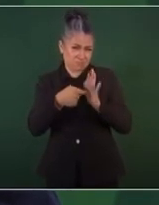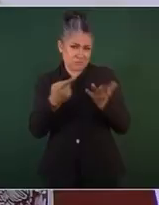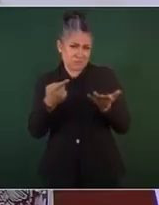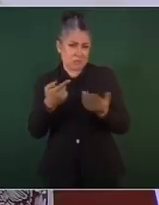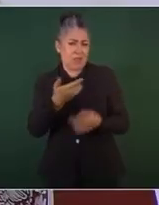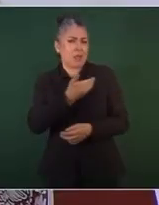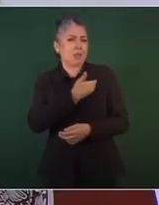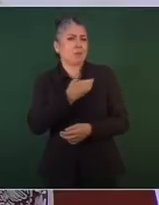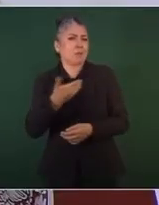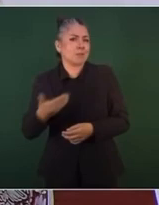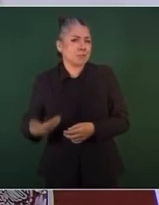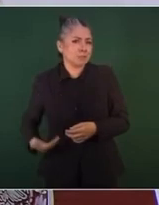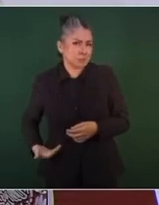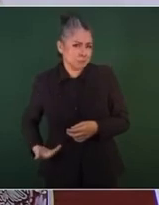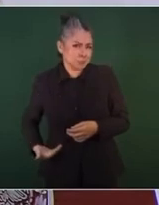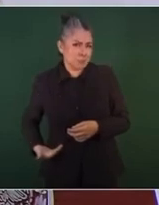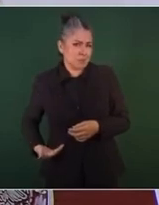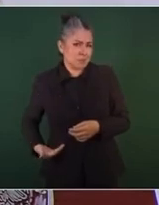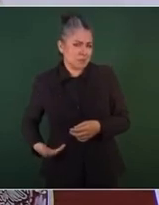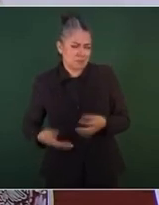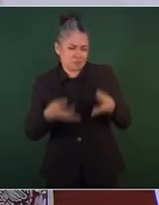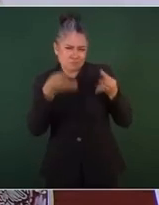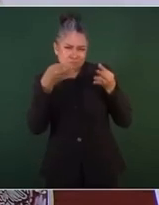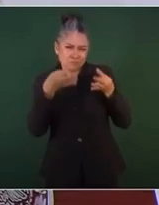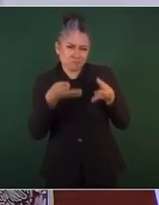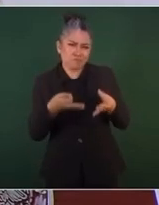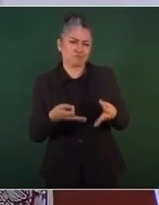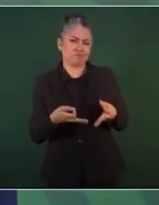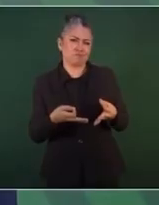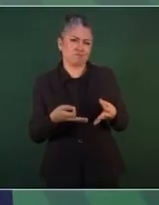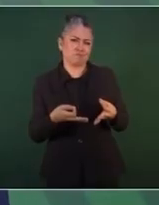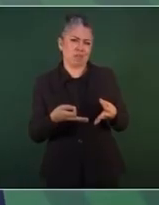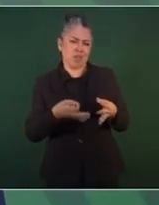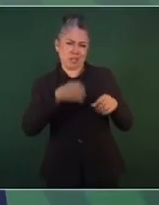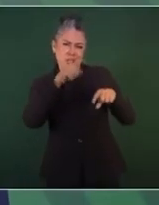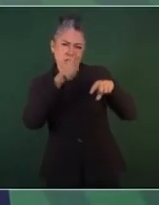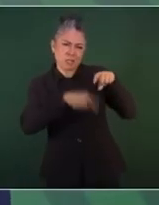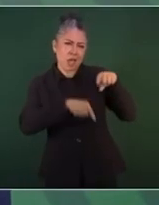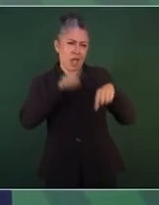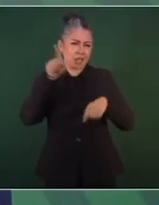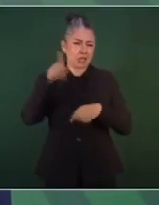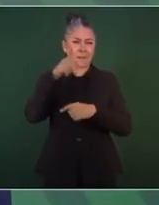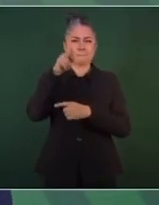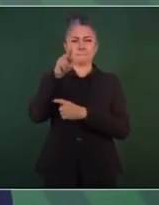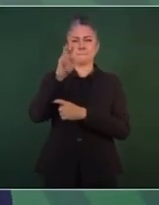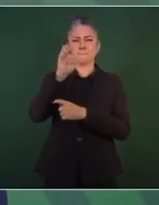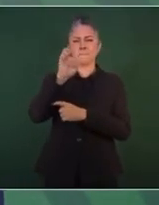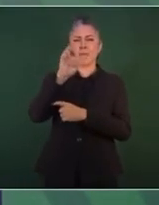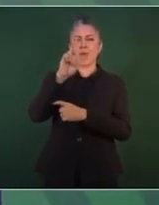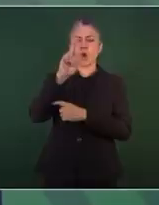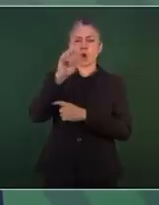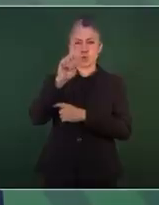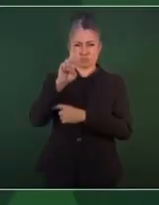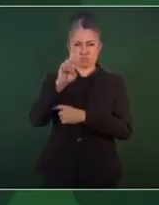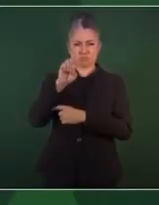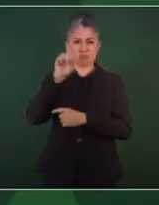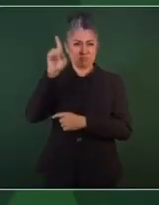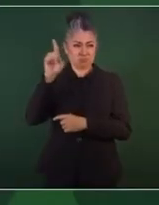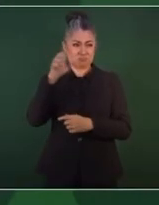del presidente legal, legítimo del Perú que está encarcelado,